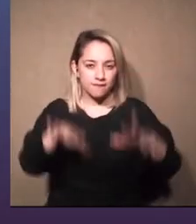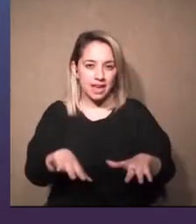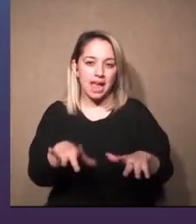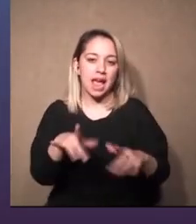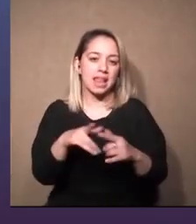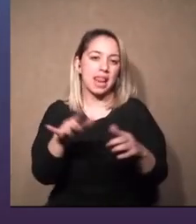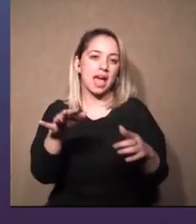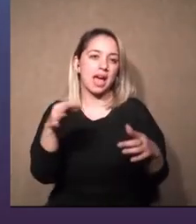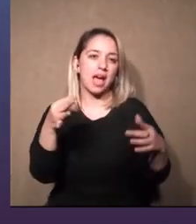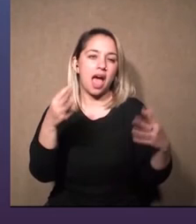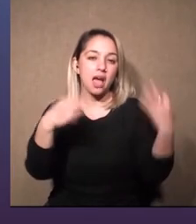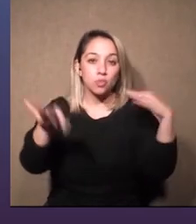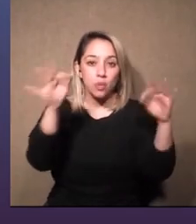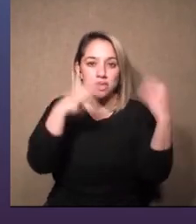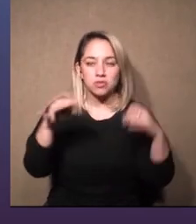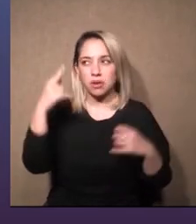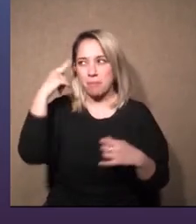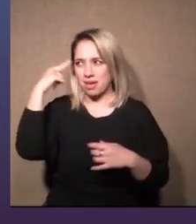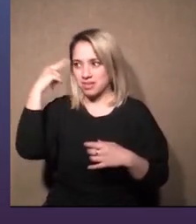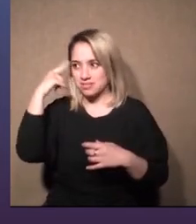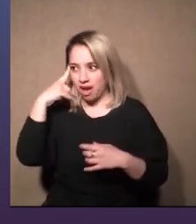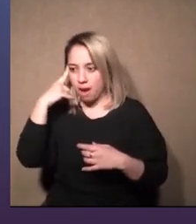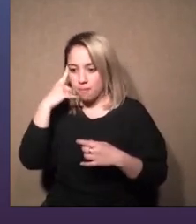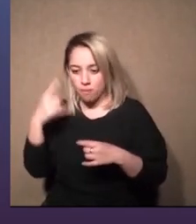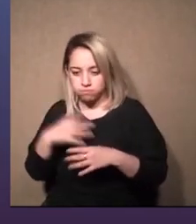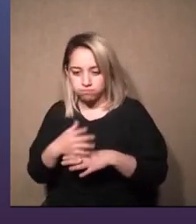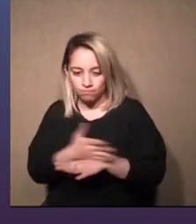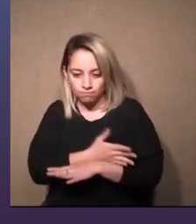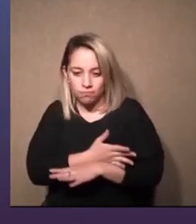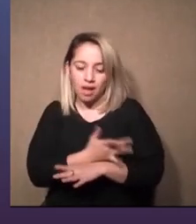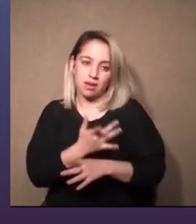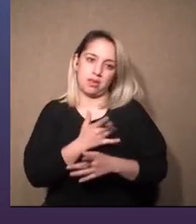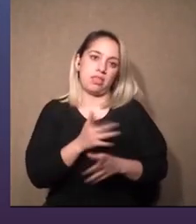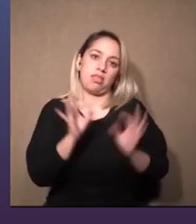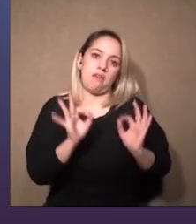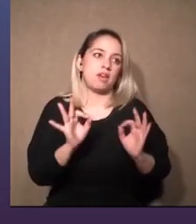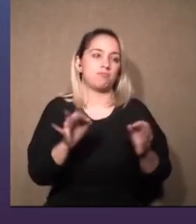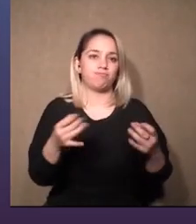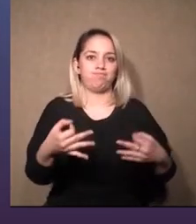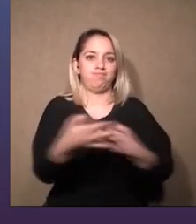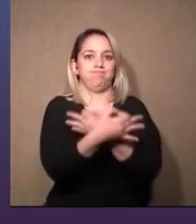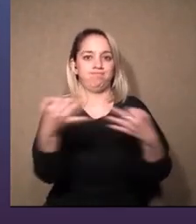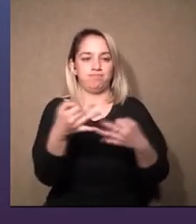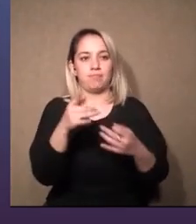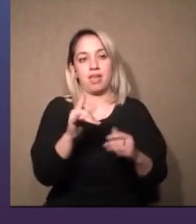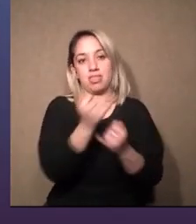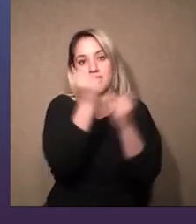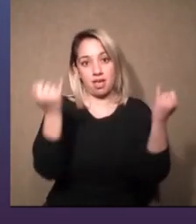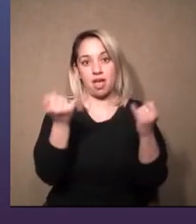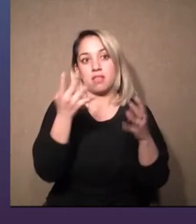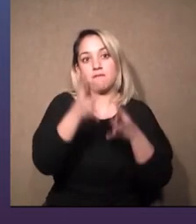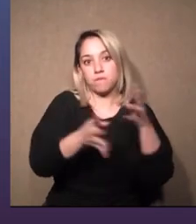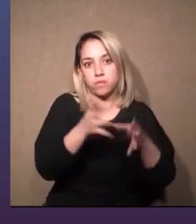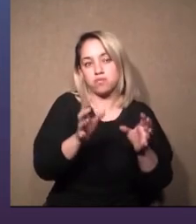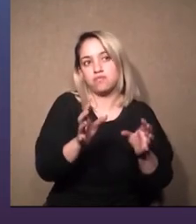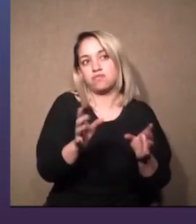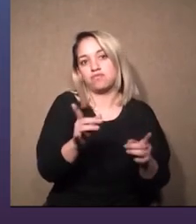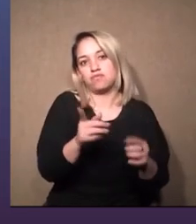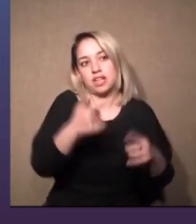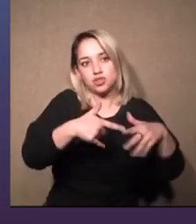pensó funcione de la mejor manera el día del estreno y en todas las funciones